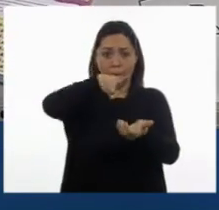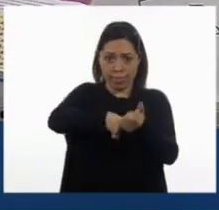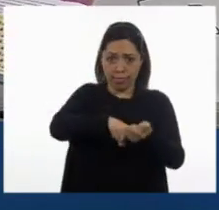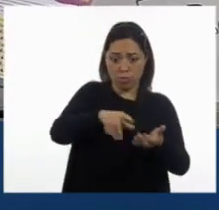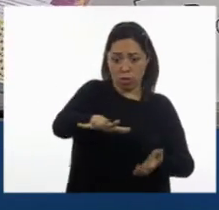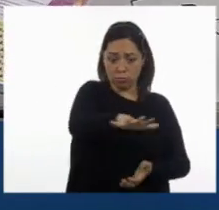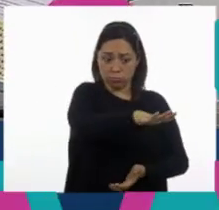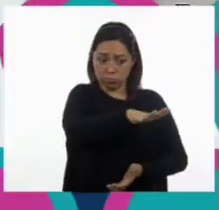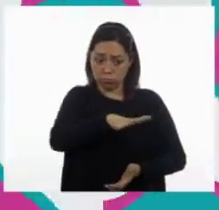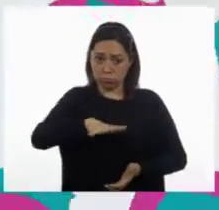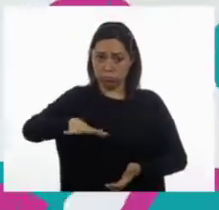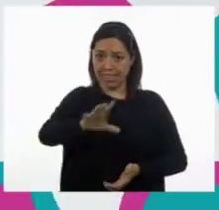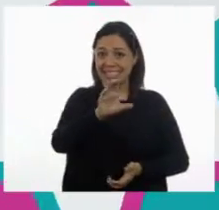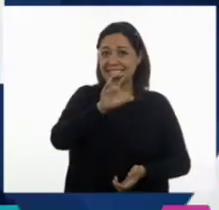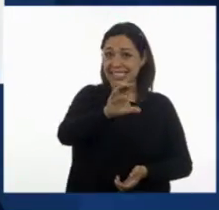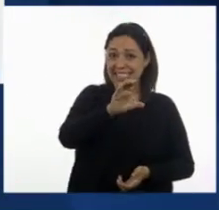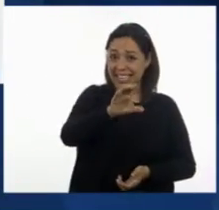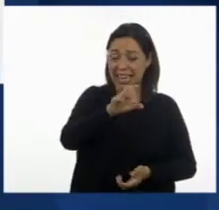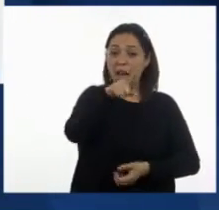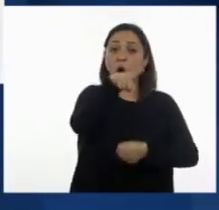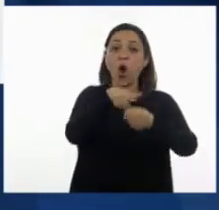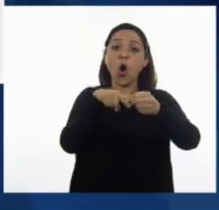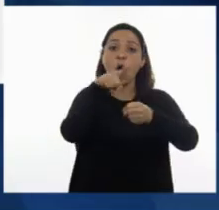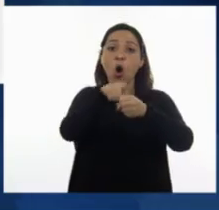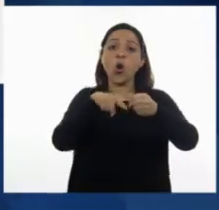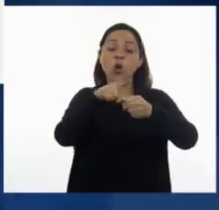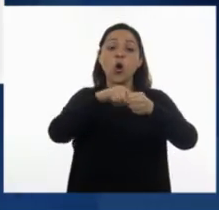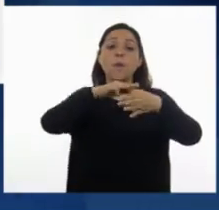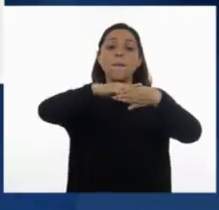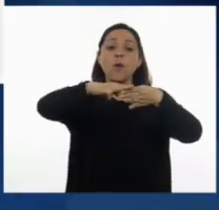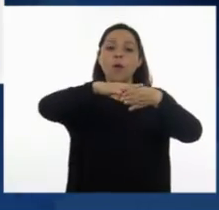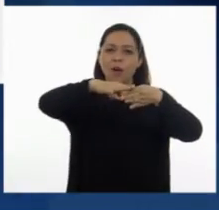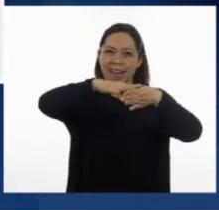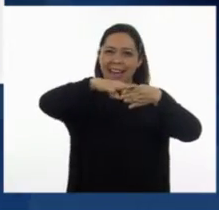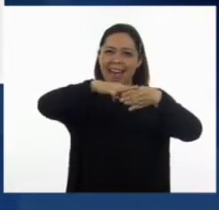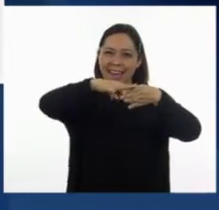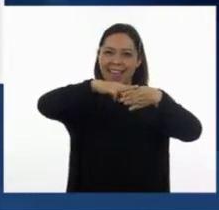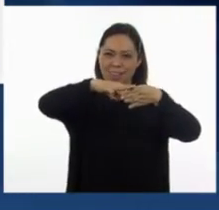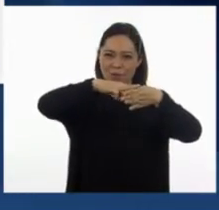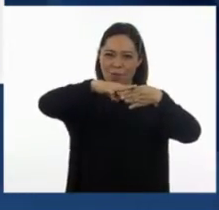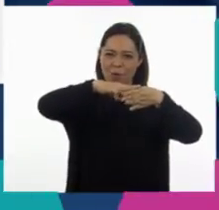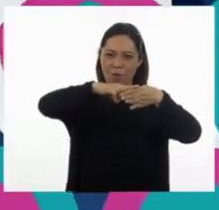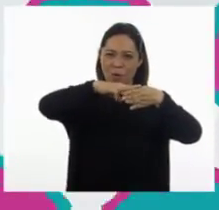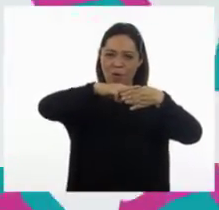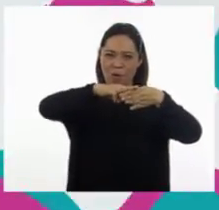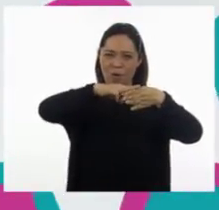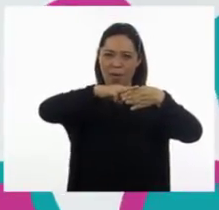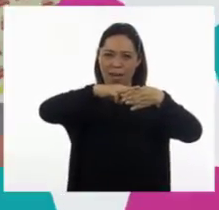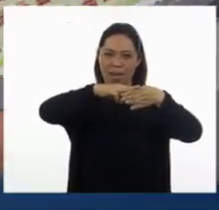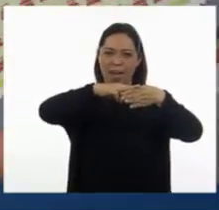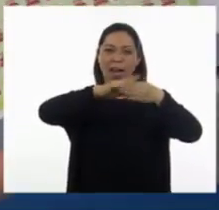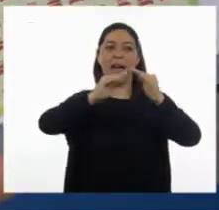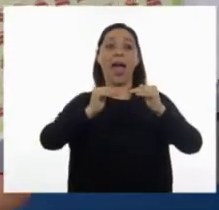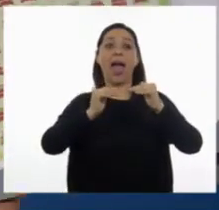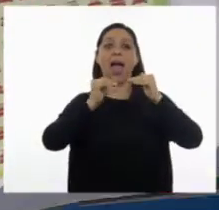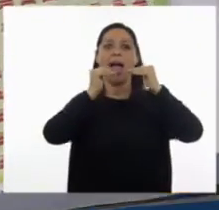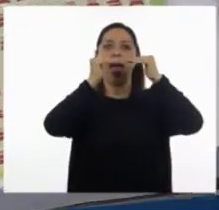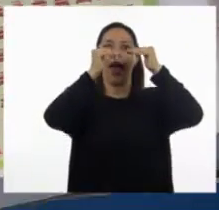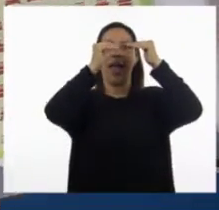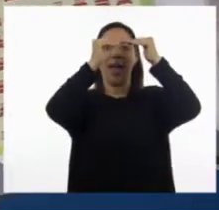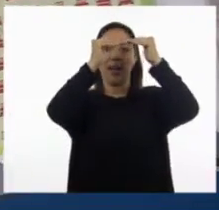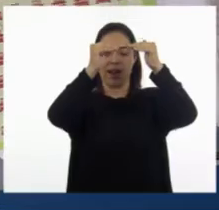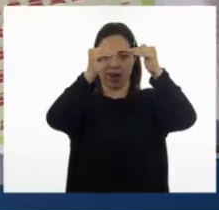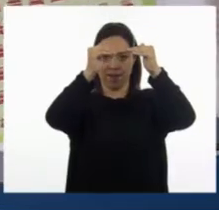es el color morado en el primer cuadrante, porque si tomamos en cuenta la